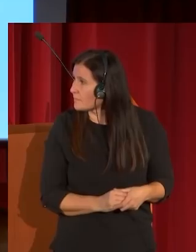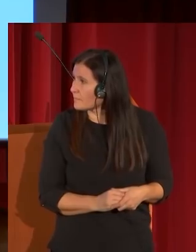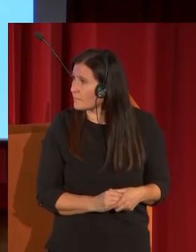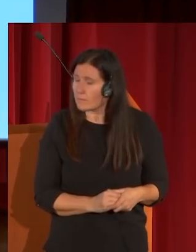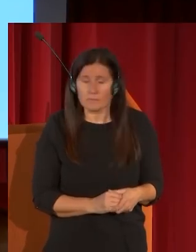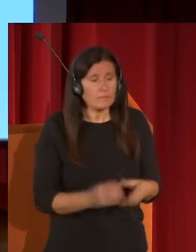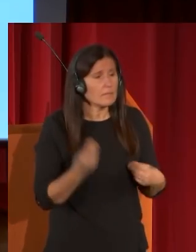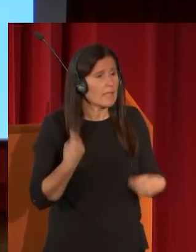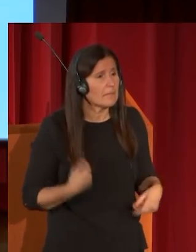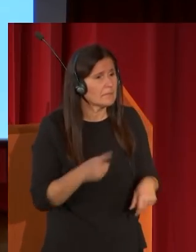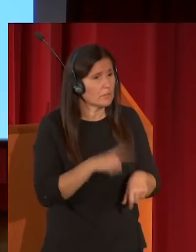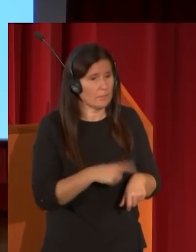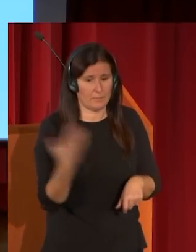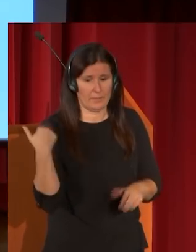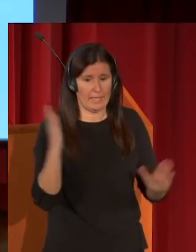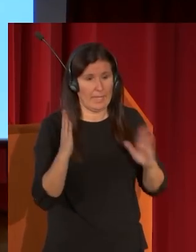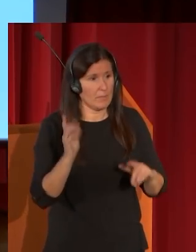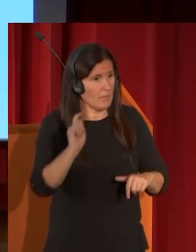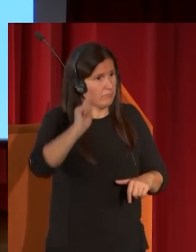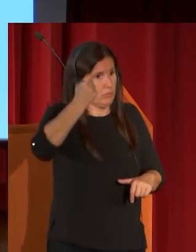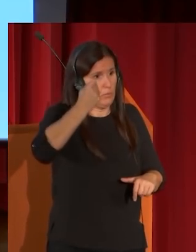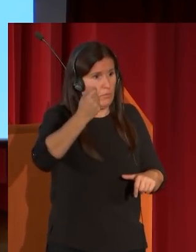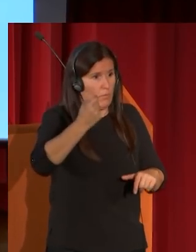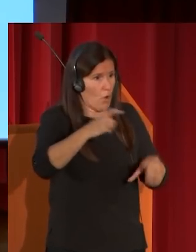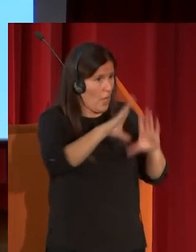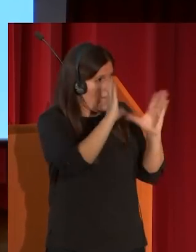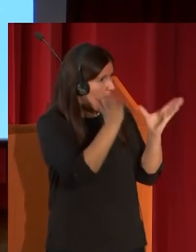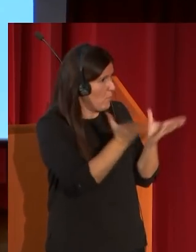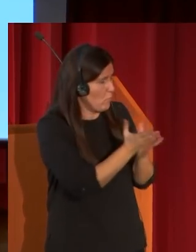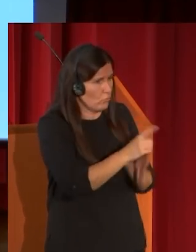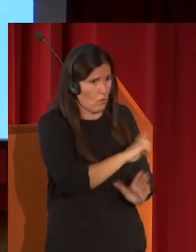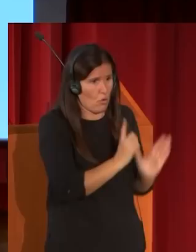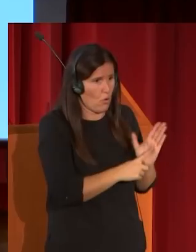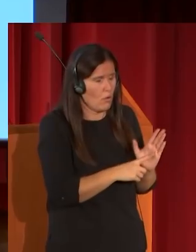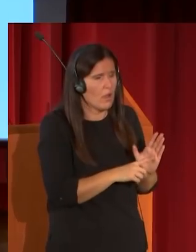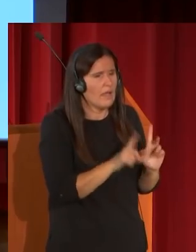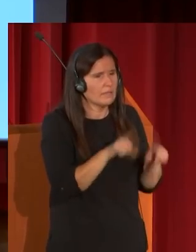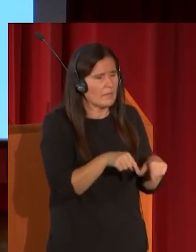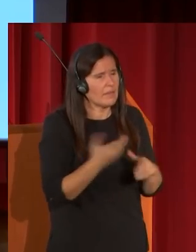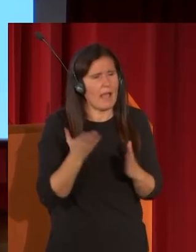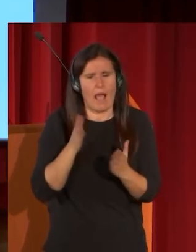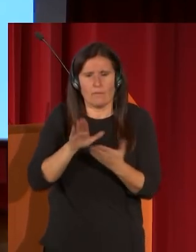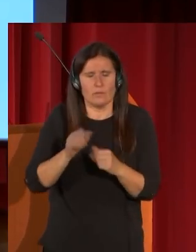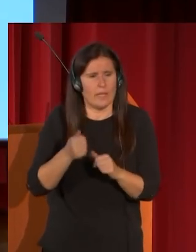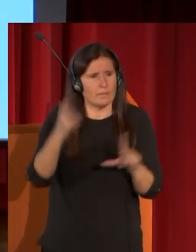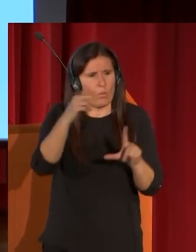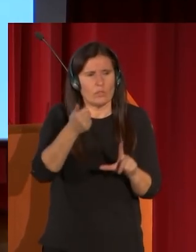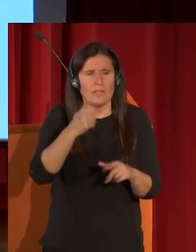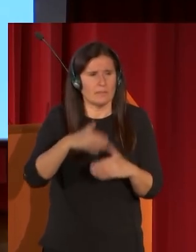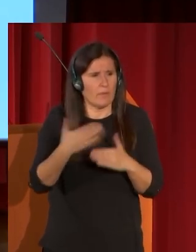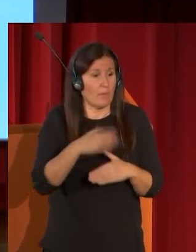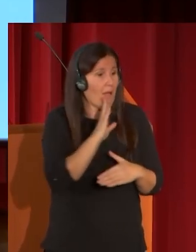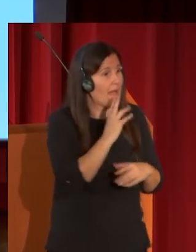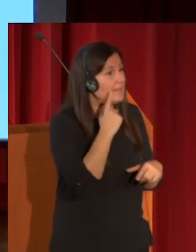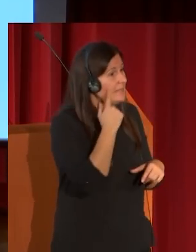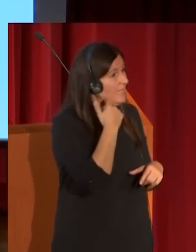pero al mismo tiempo en esta época del triunfo internacional Fortuny afronta con mayor modernidad que en esos cuadros de género con una